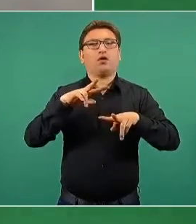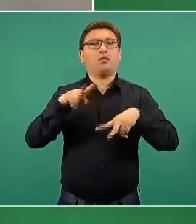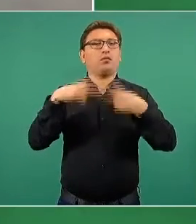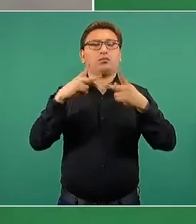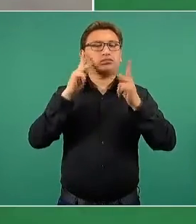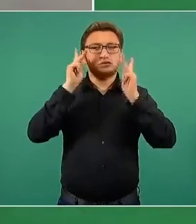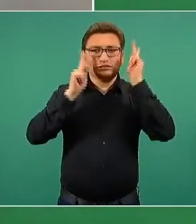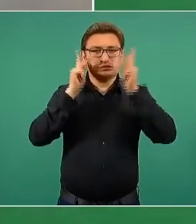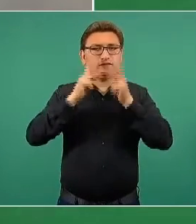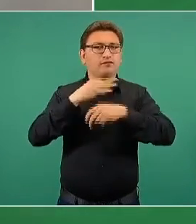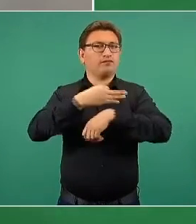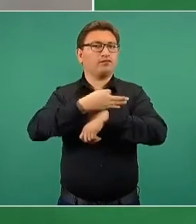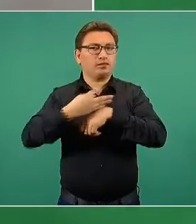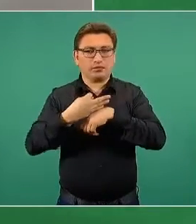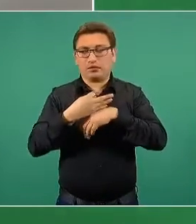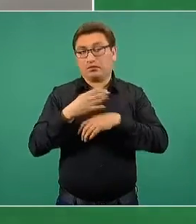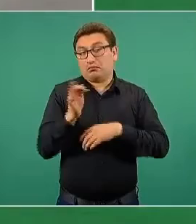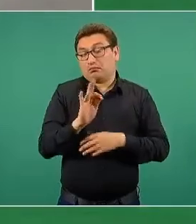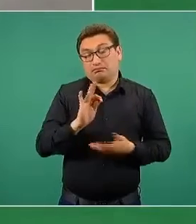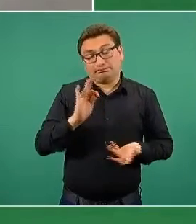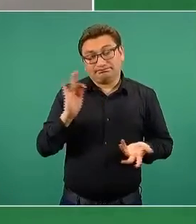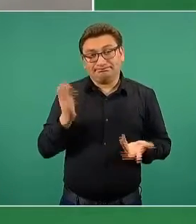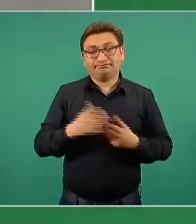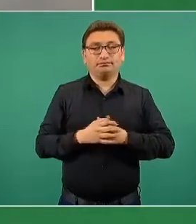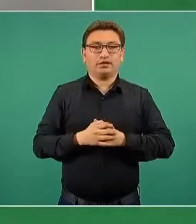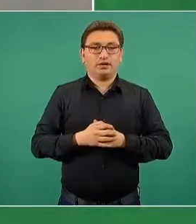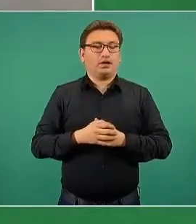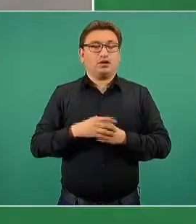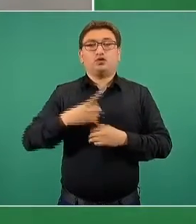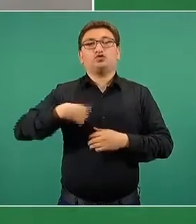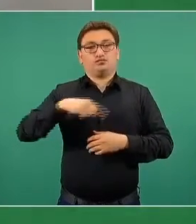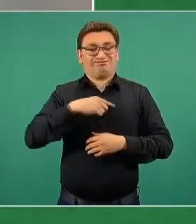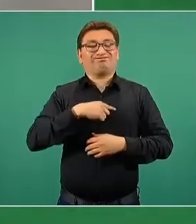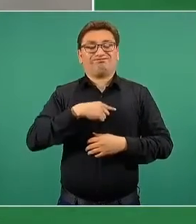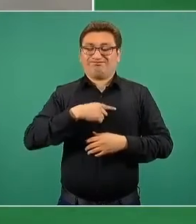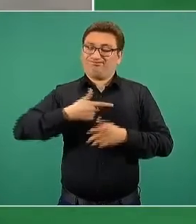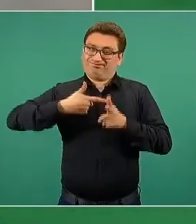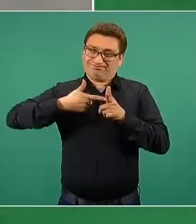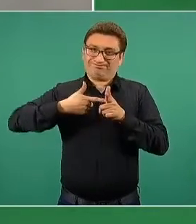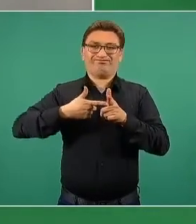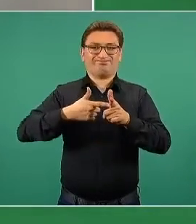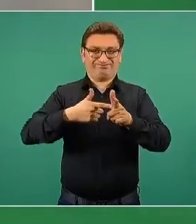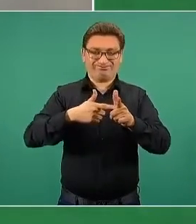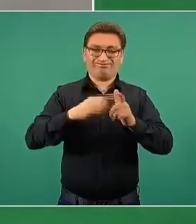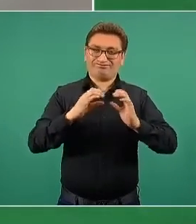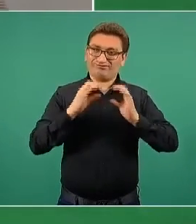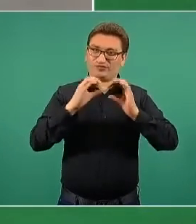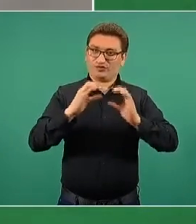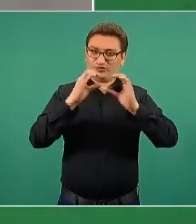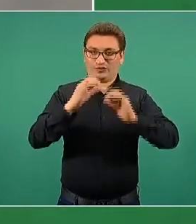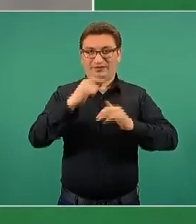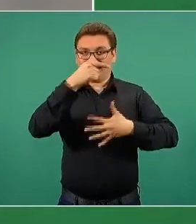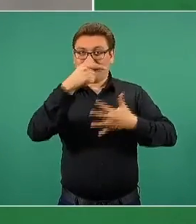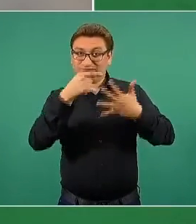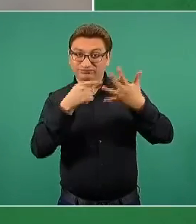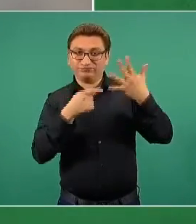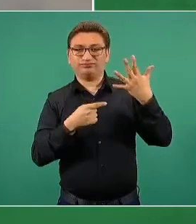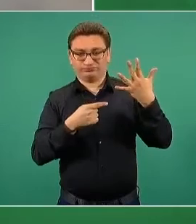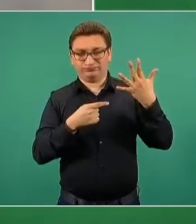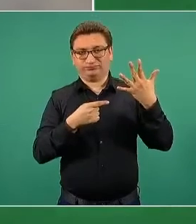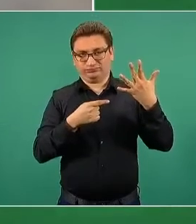familiar, debemos de seguir las medidas de acuerdo a